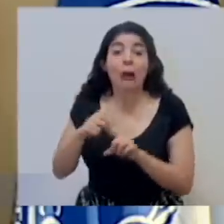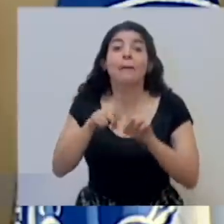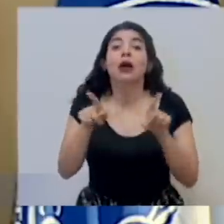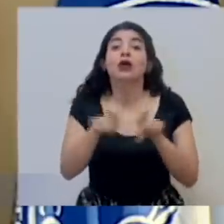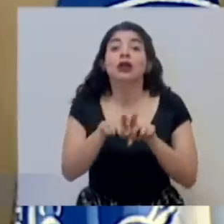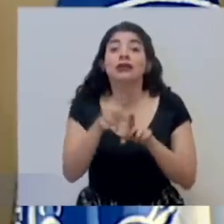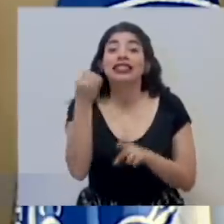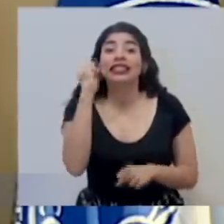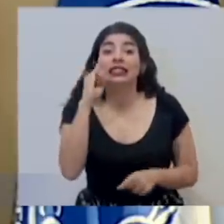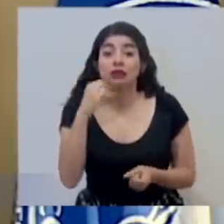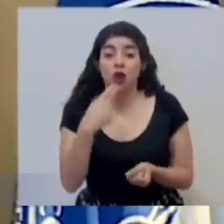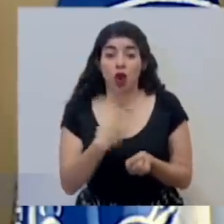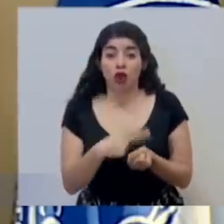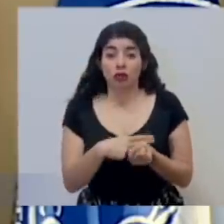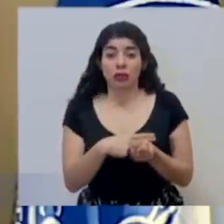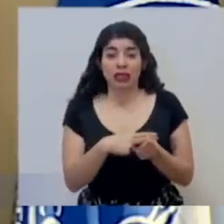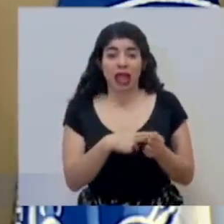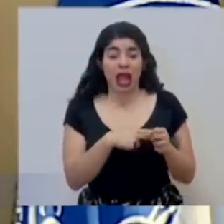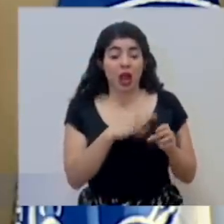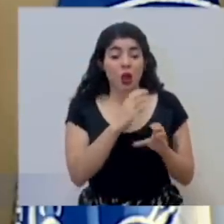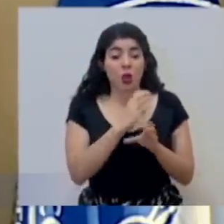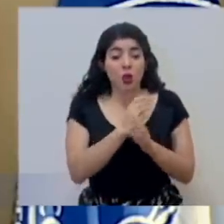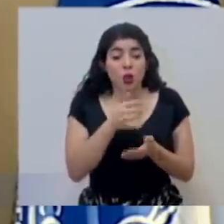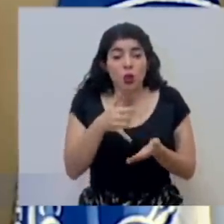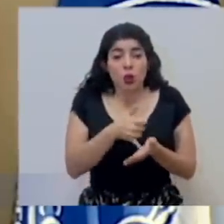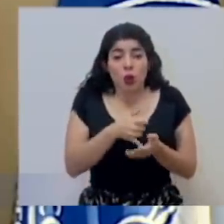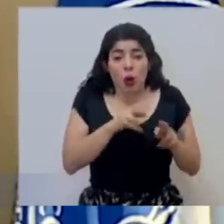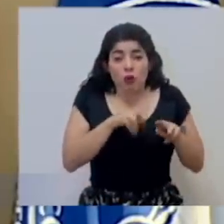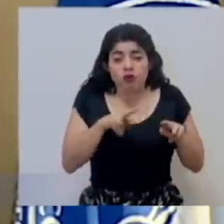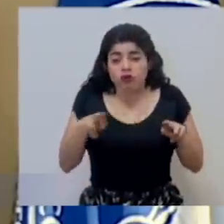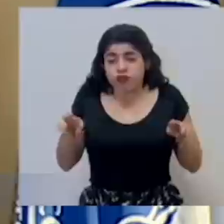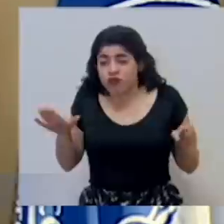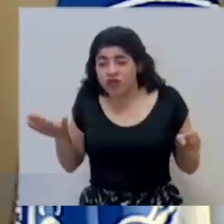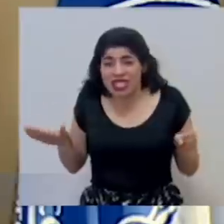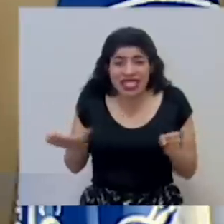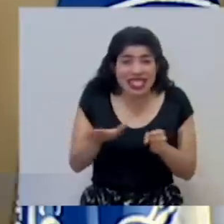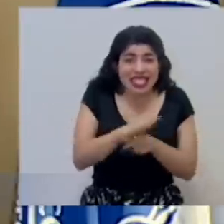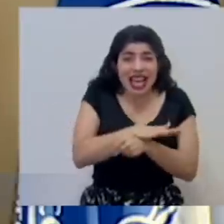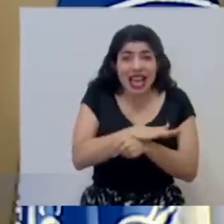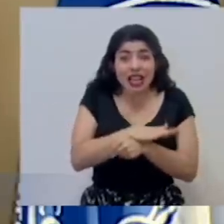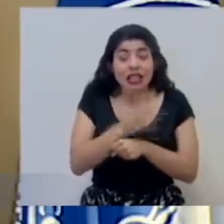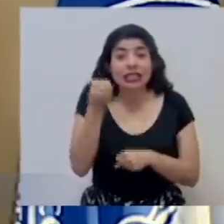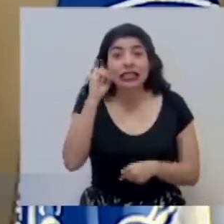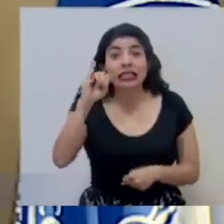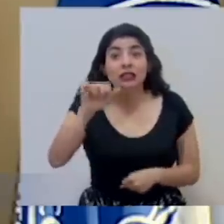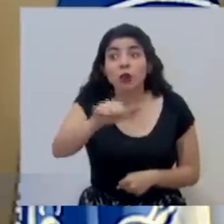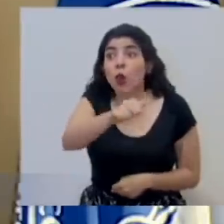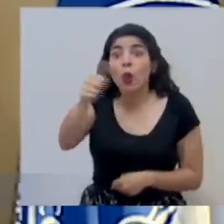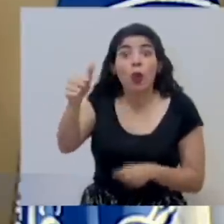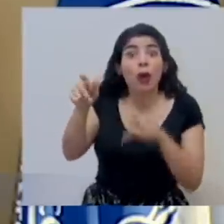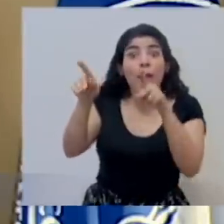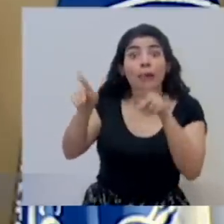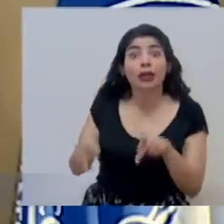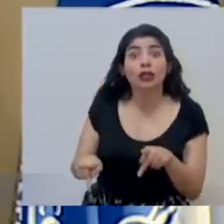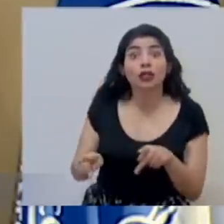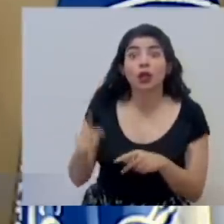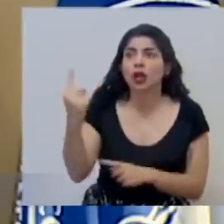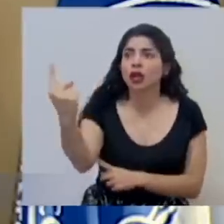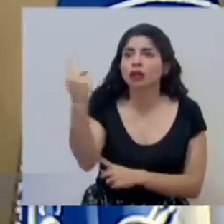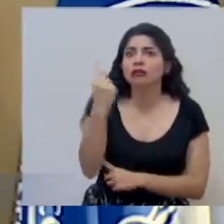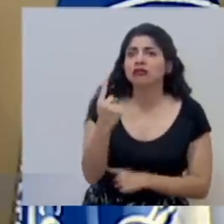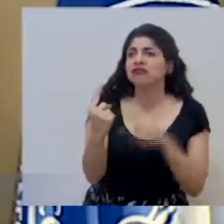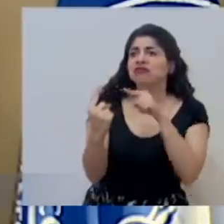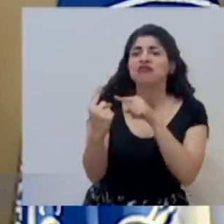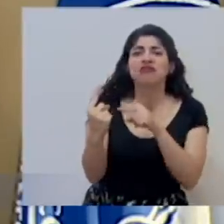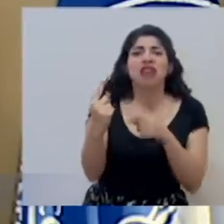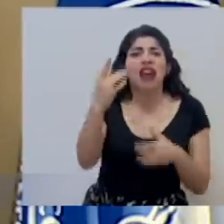desaturarse todas las camas de unidades de cuidados intensivos, cualquier otra persona que llegara